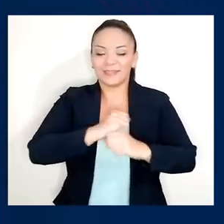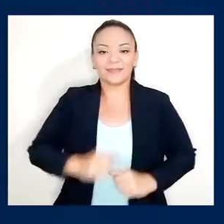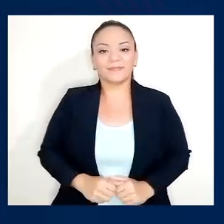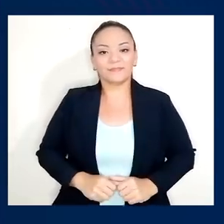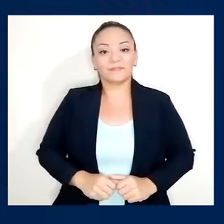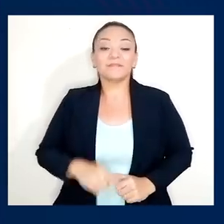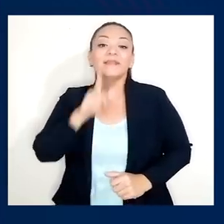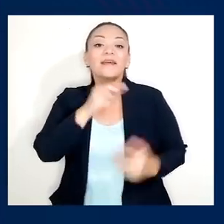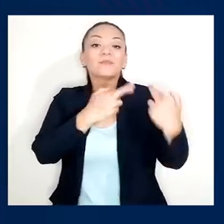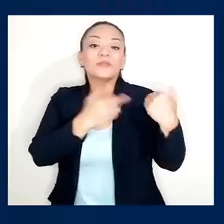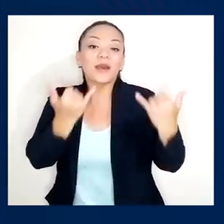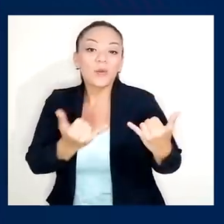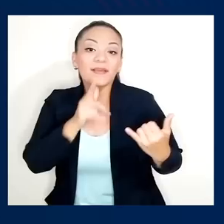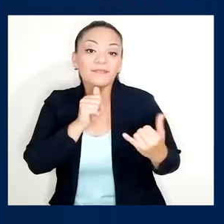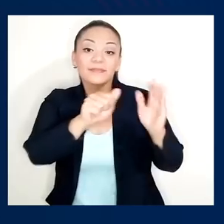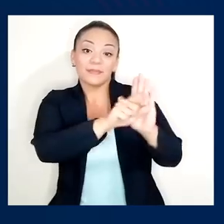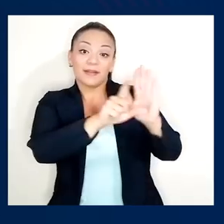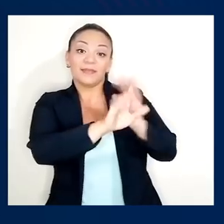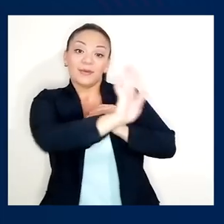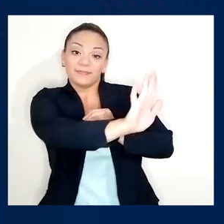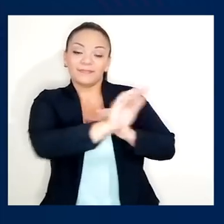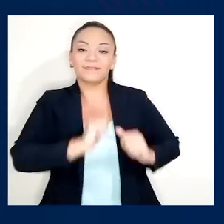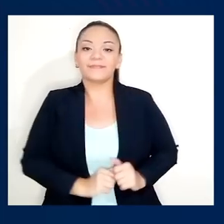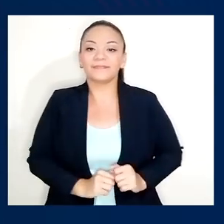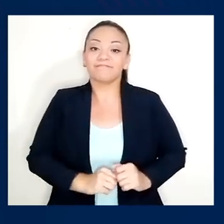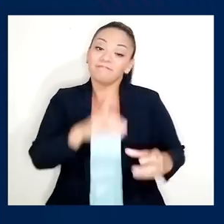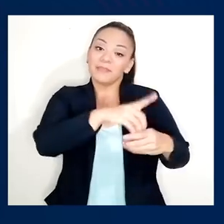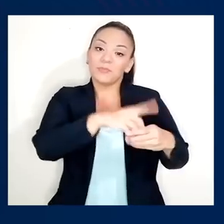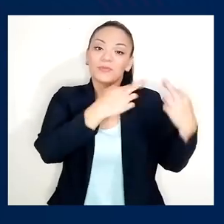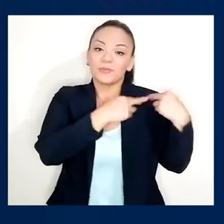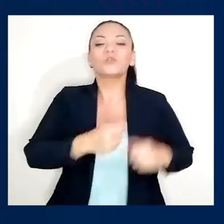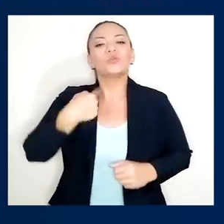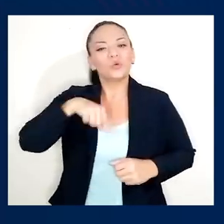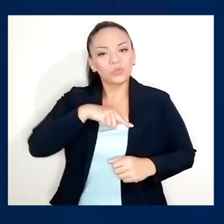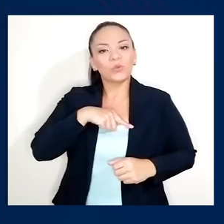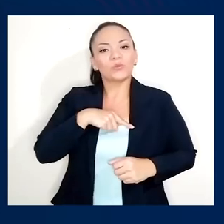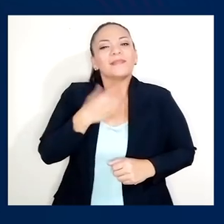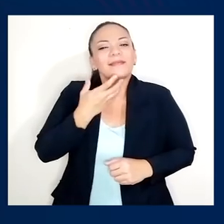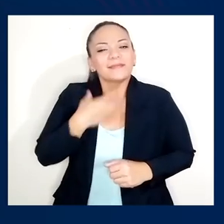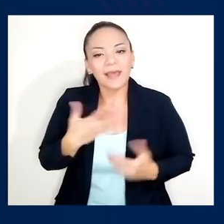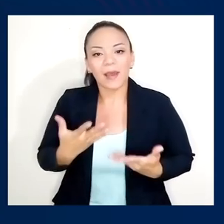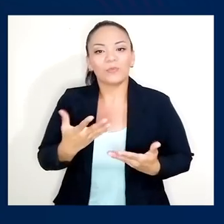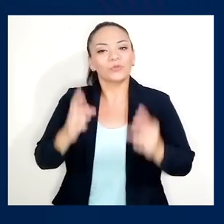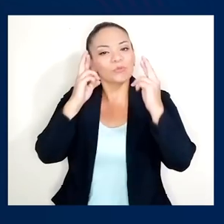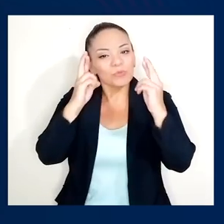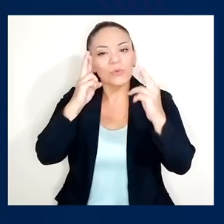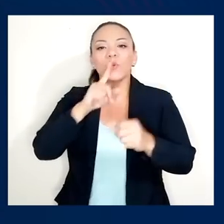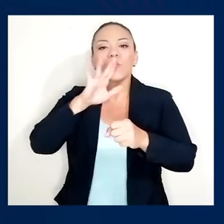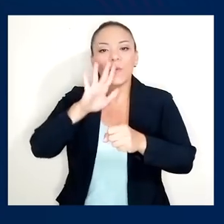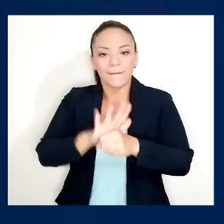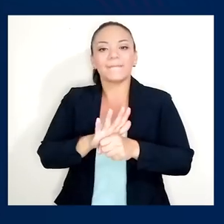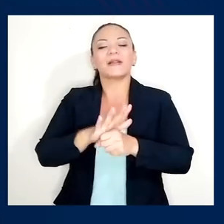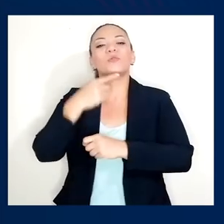bola la tienen los diputados en la cancha de ellos, porque deseamos de corazón que se cumpla lo